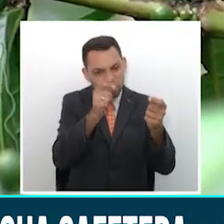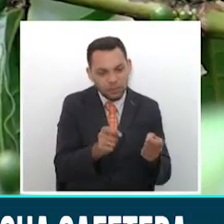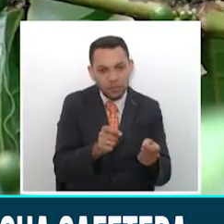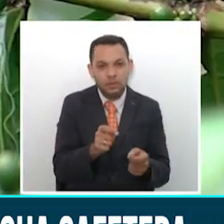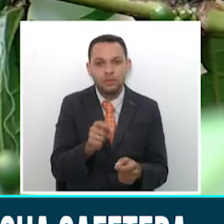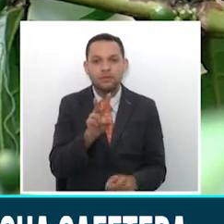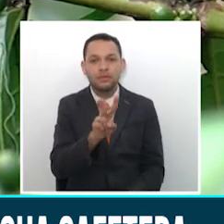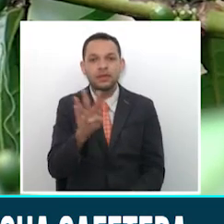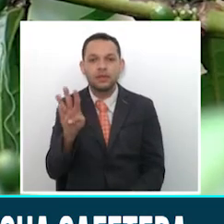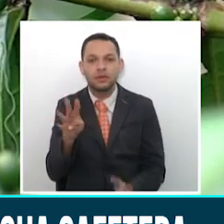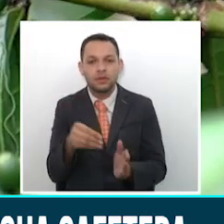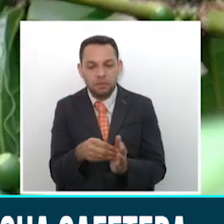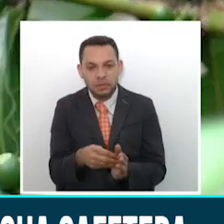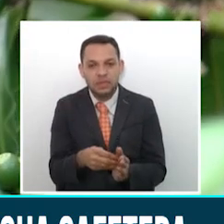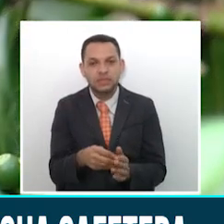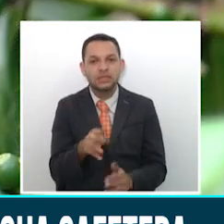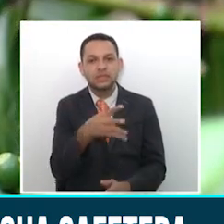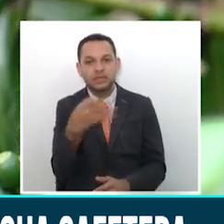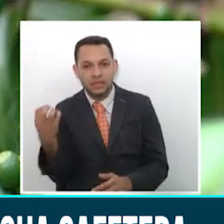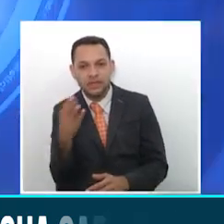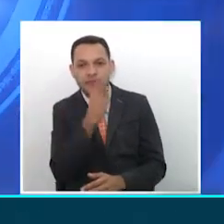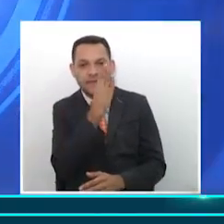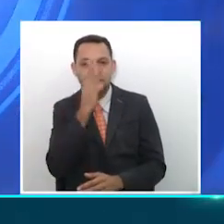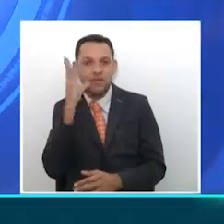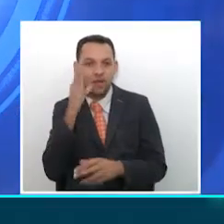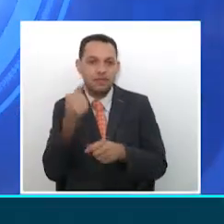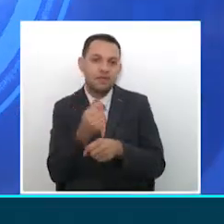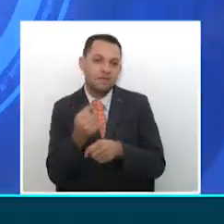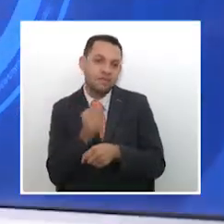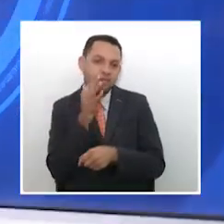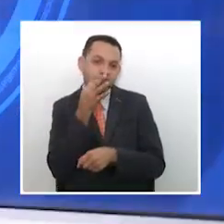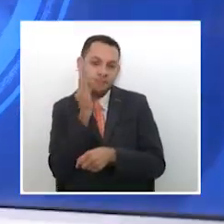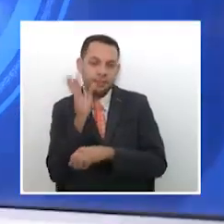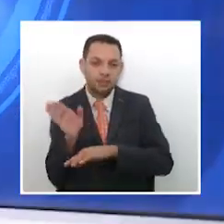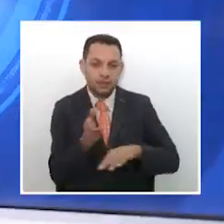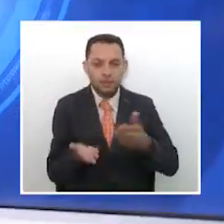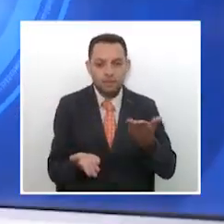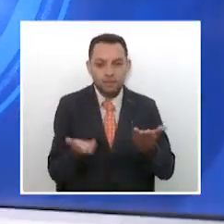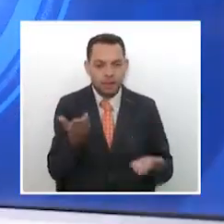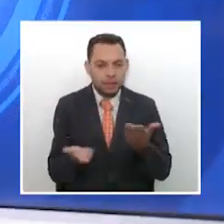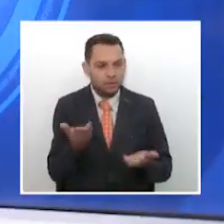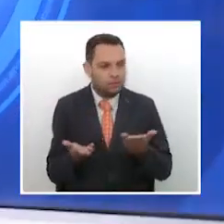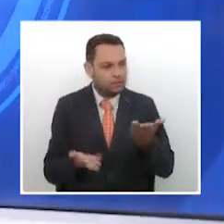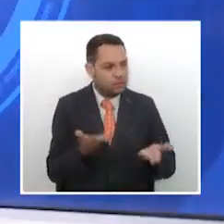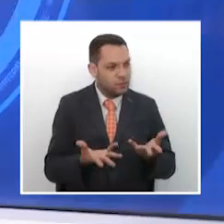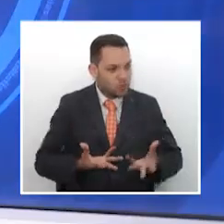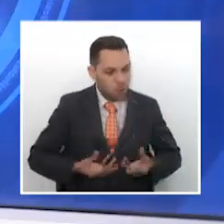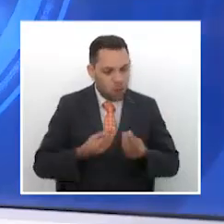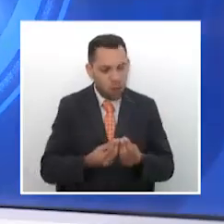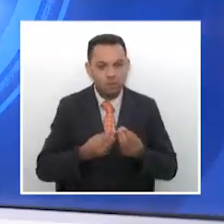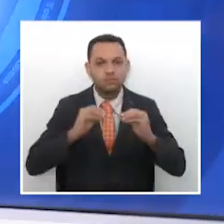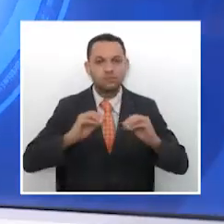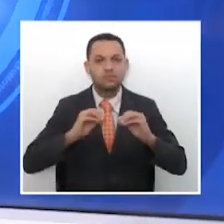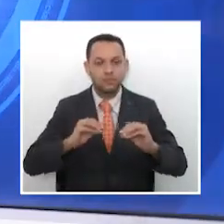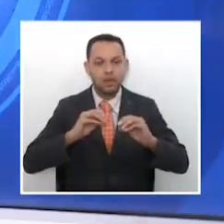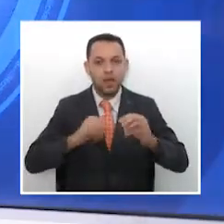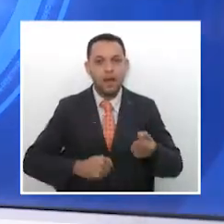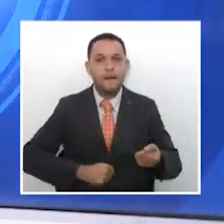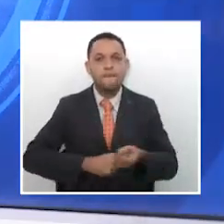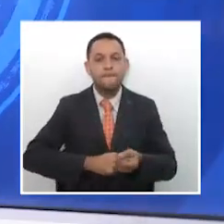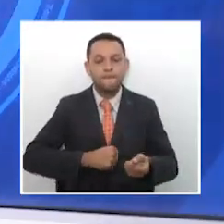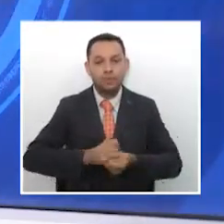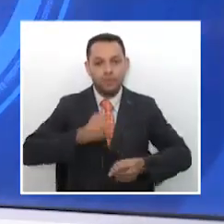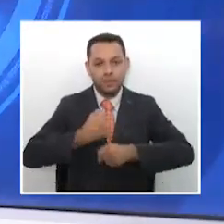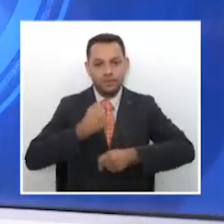399 fincas cafeteras. Un balance de las medidas impulsadas por el gobierno para dar alivios a los trabajadores dentro